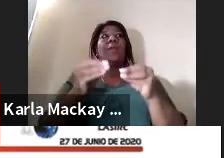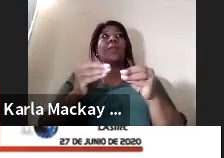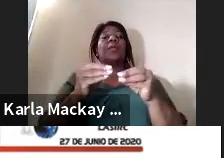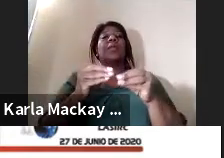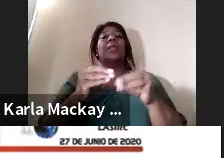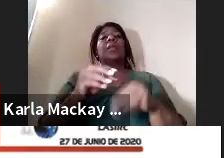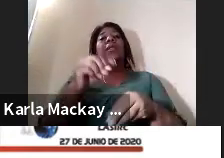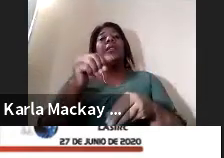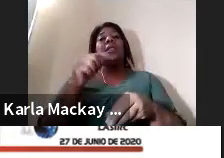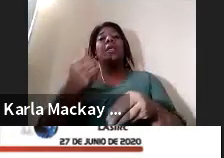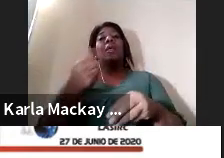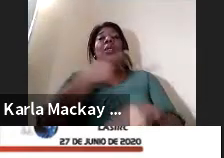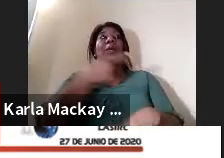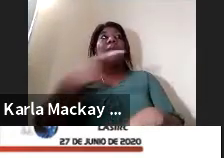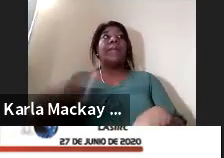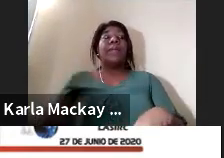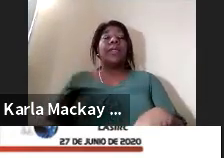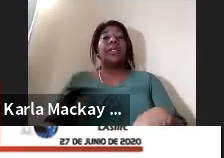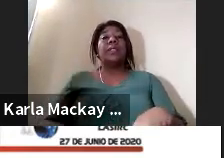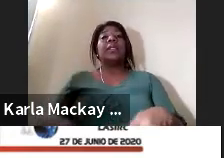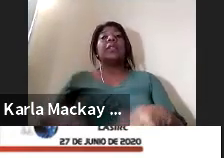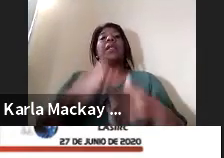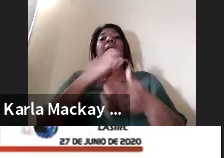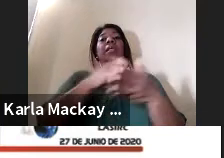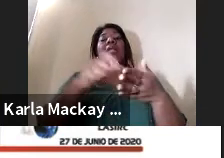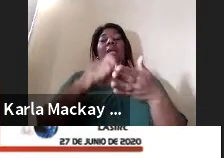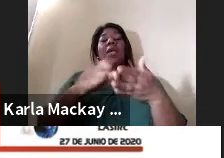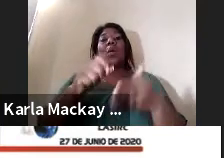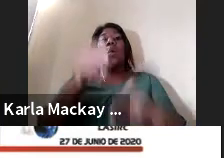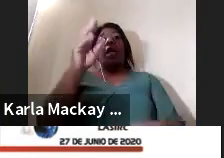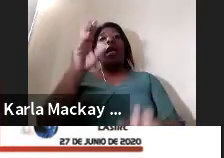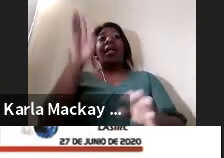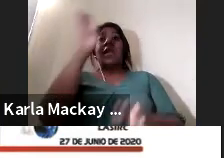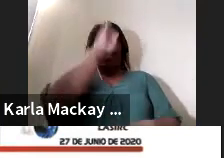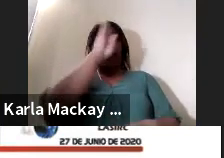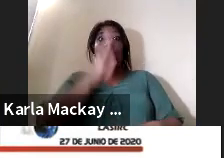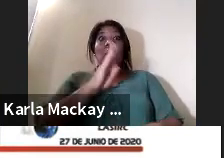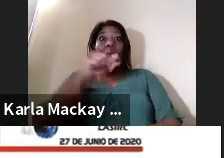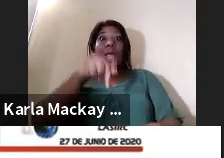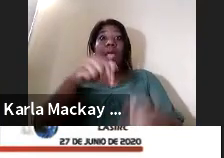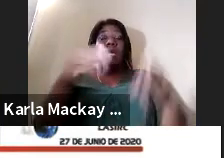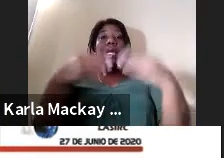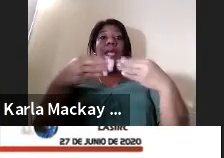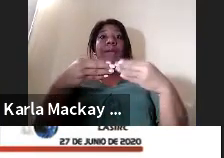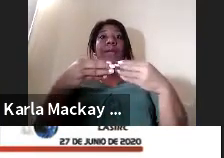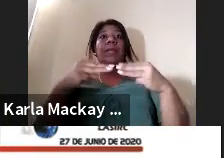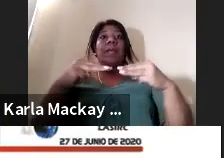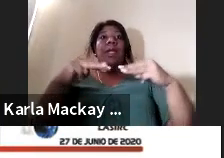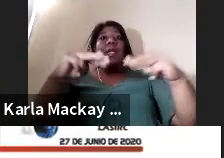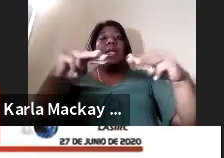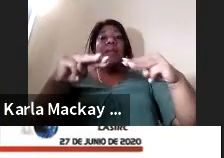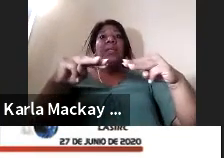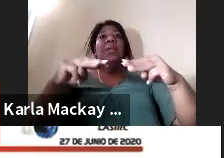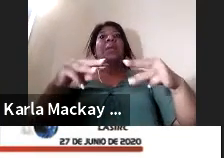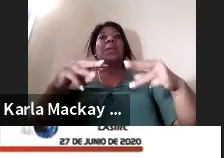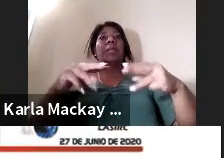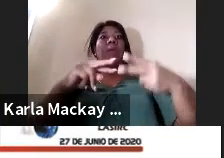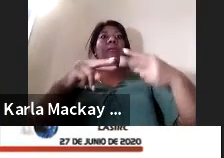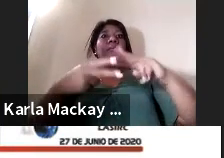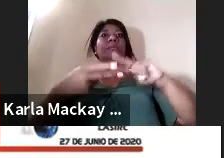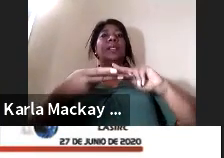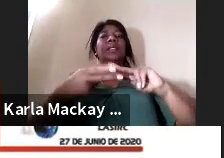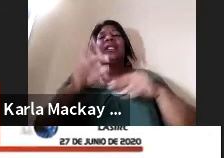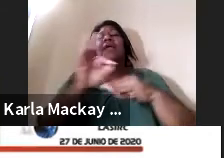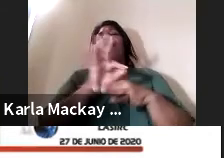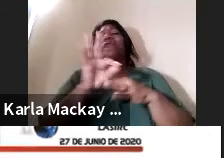presidente actual del colegio de biólogos es otro líder también del método en donde lo aplica lo desarrolla con sus estudiantes y ha podido